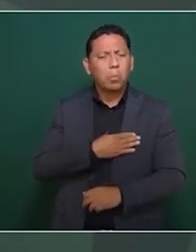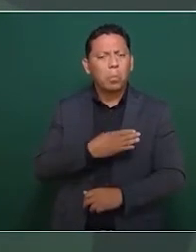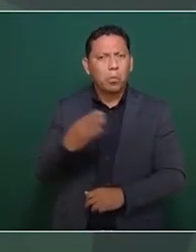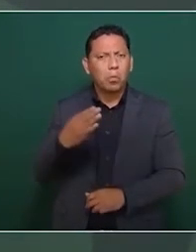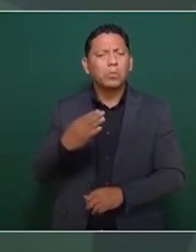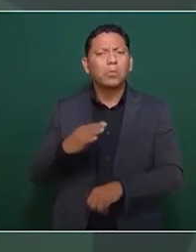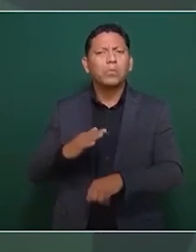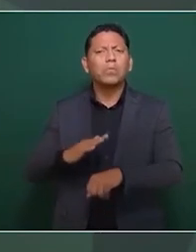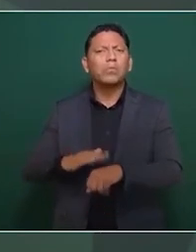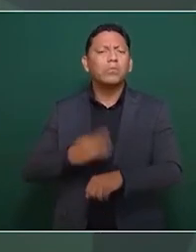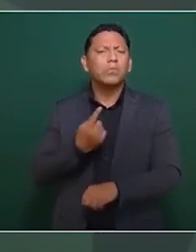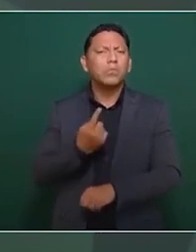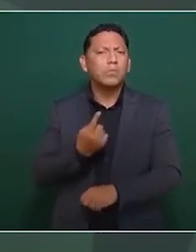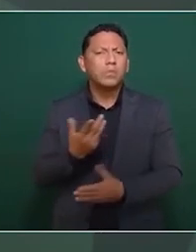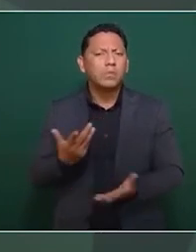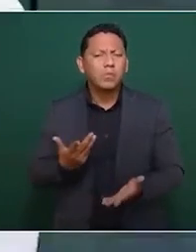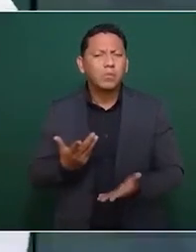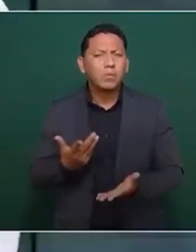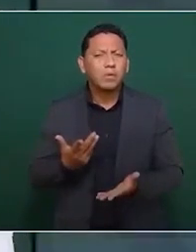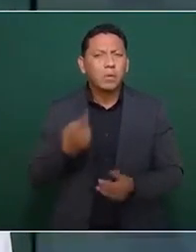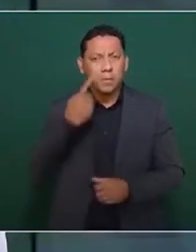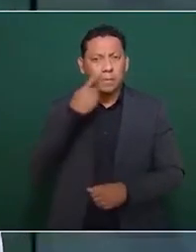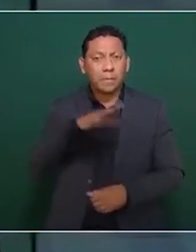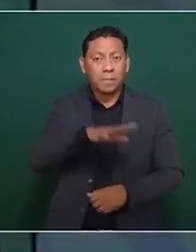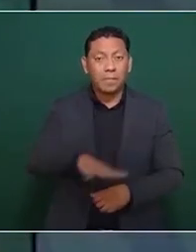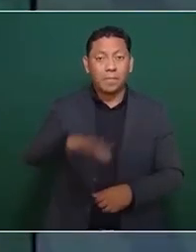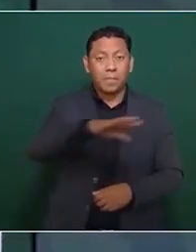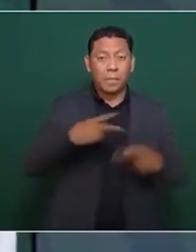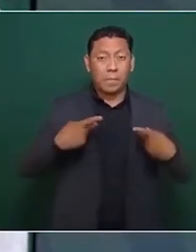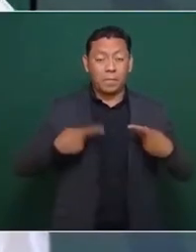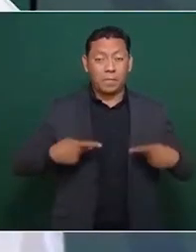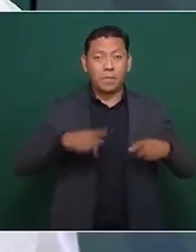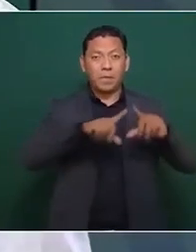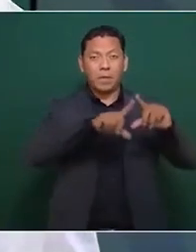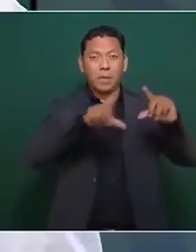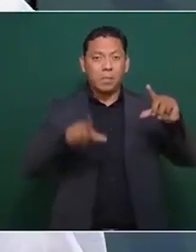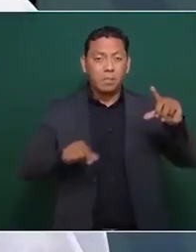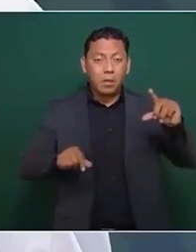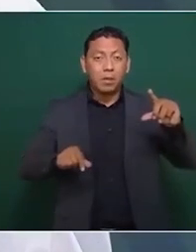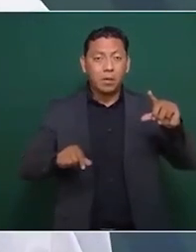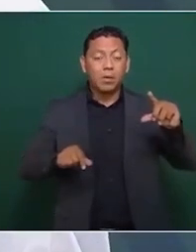a los ciudadanos les gusta